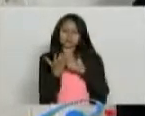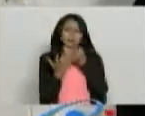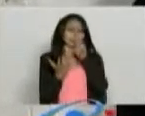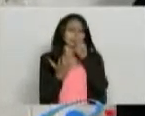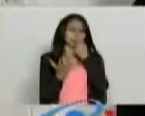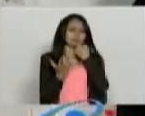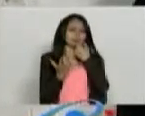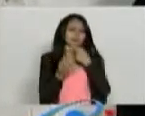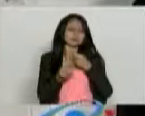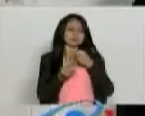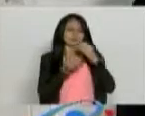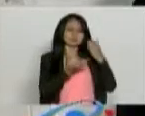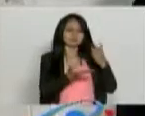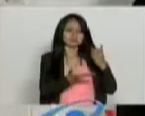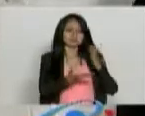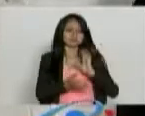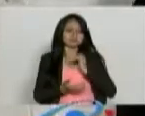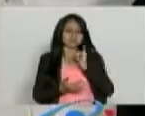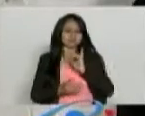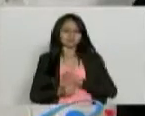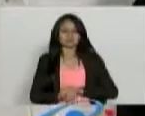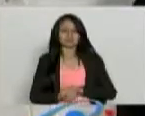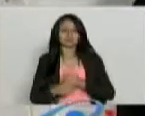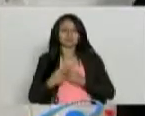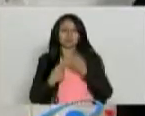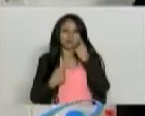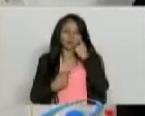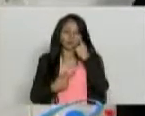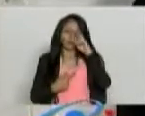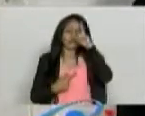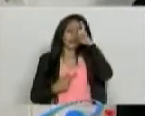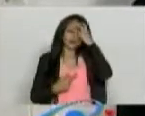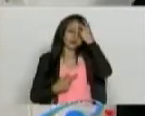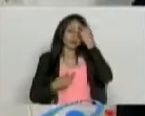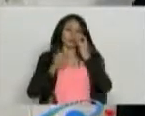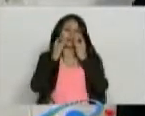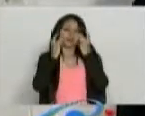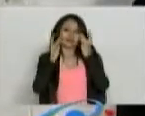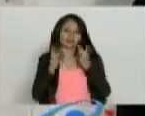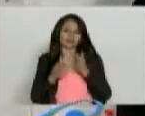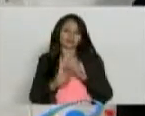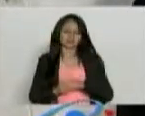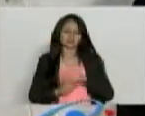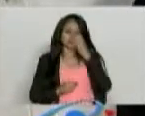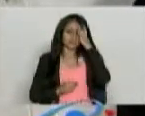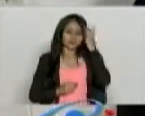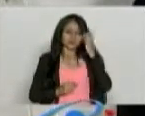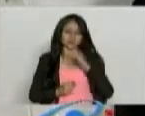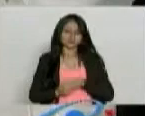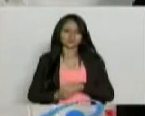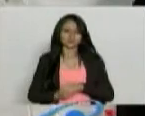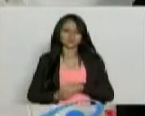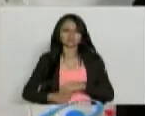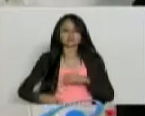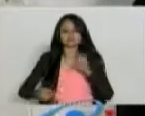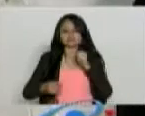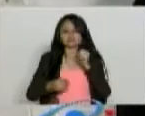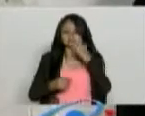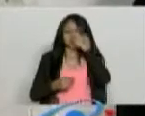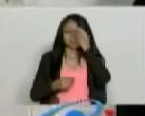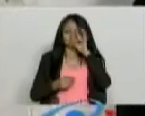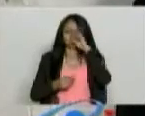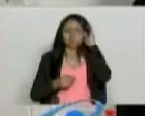omeprazole y sería el peor error. ¿Por qué? Porque seguramente eso sí le mejore la hernia, la